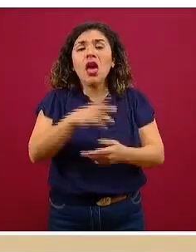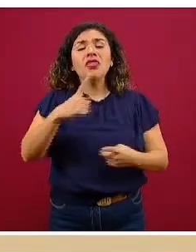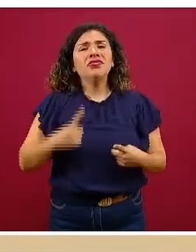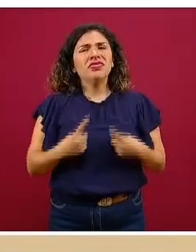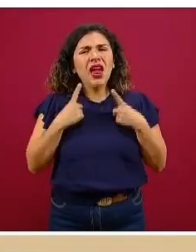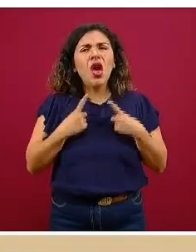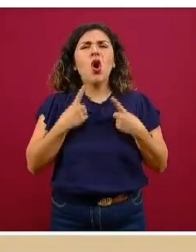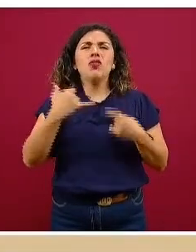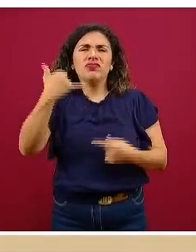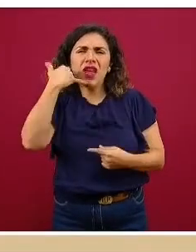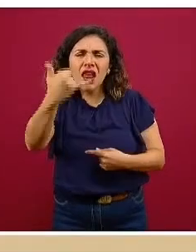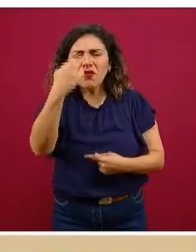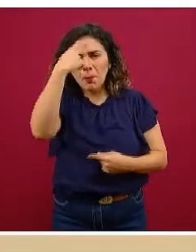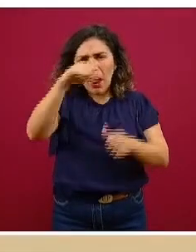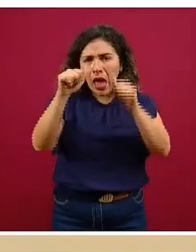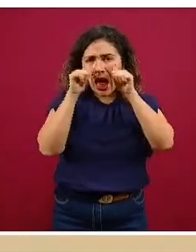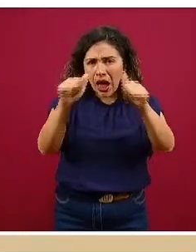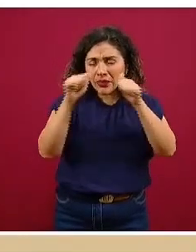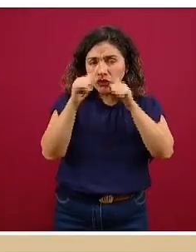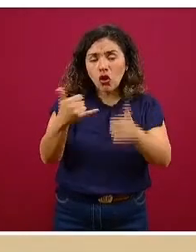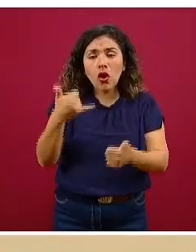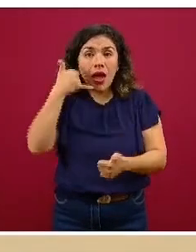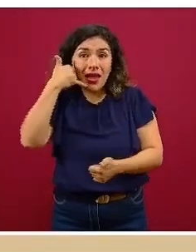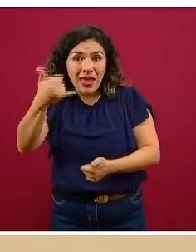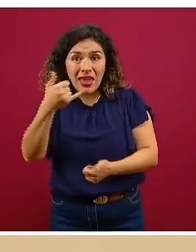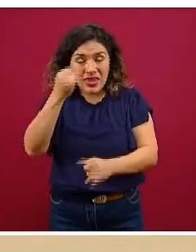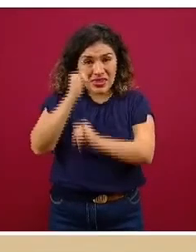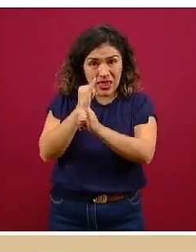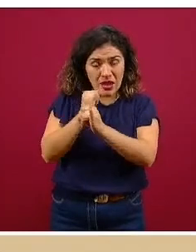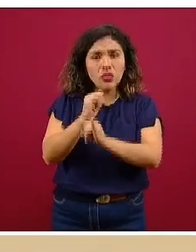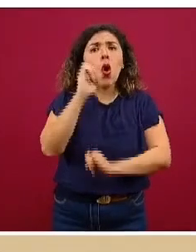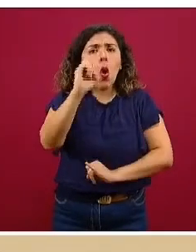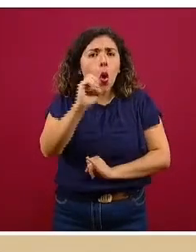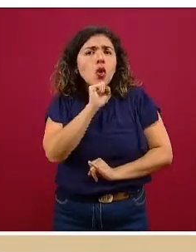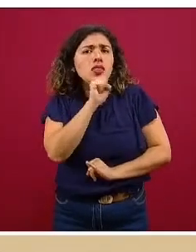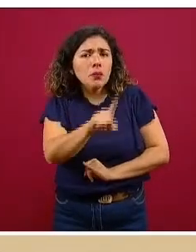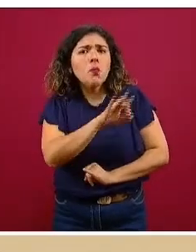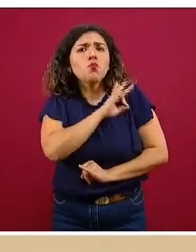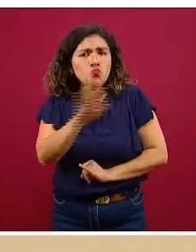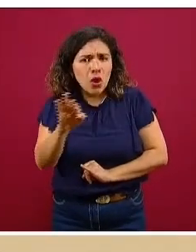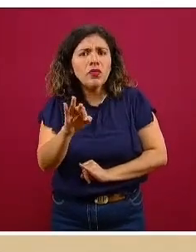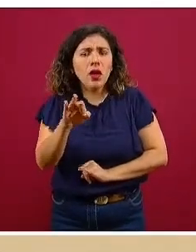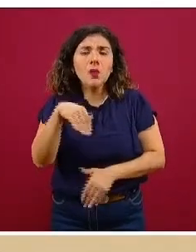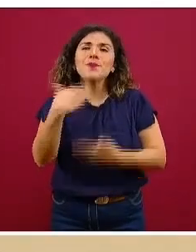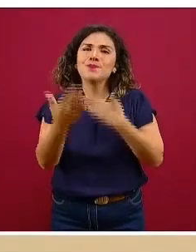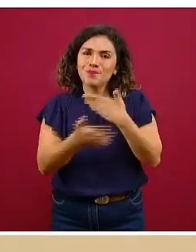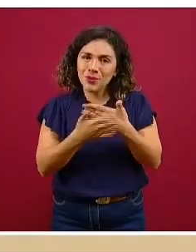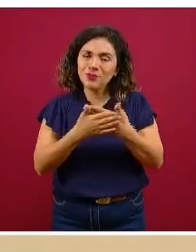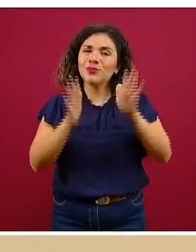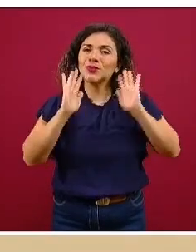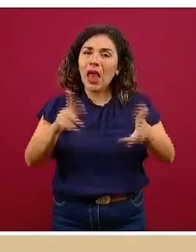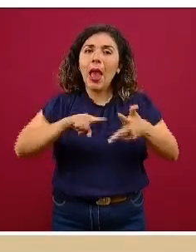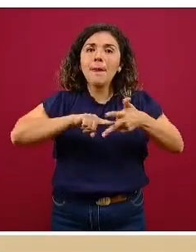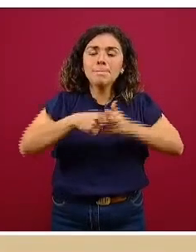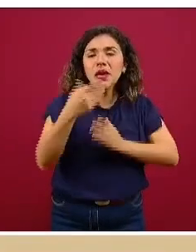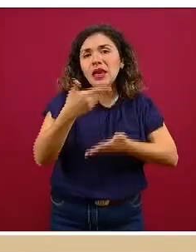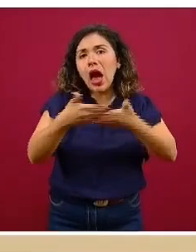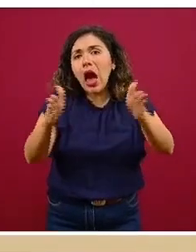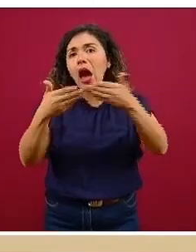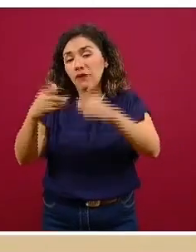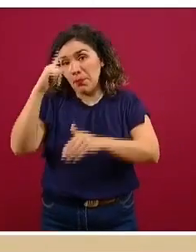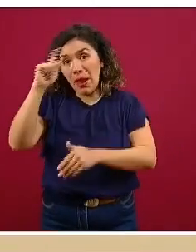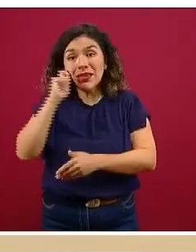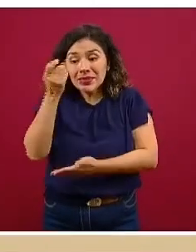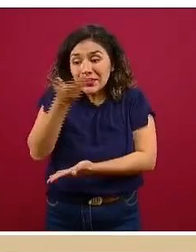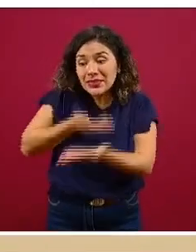directorios de la atención en modalidad en línea, sin embargo, es importante también restablecer o bueno, decir que los